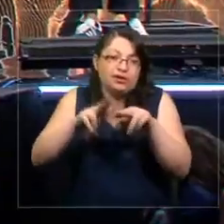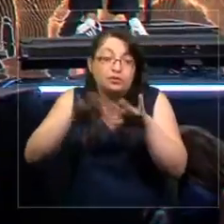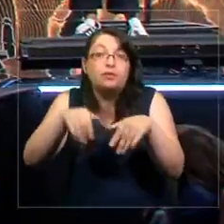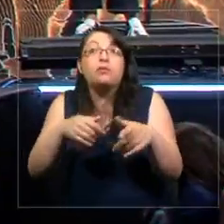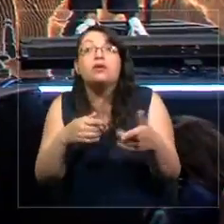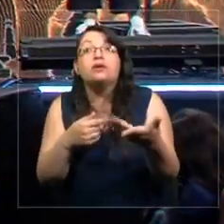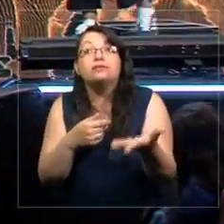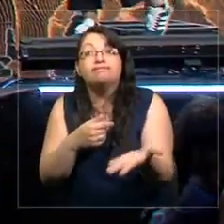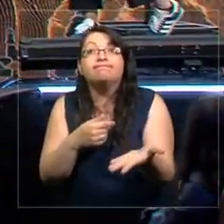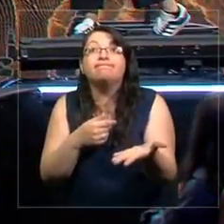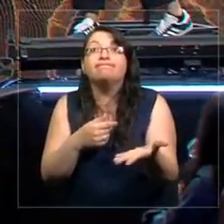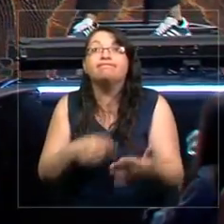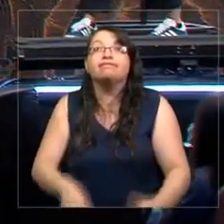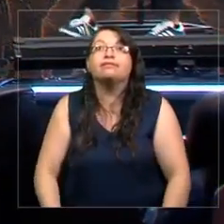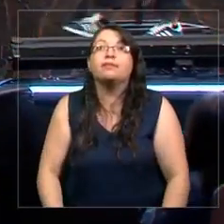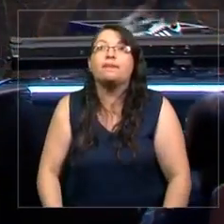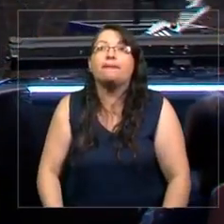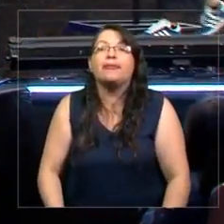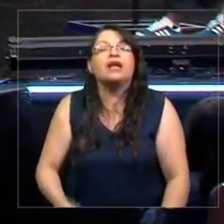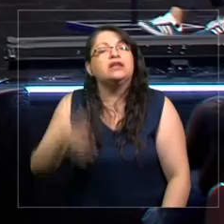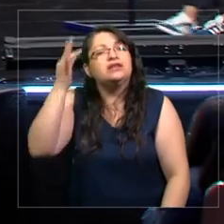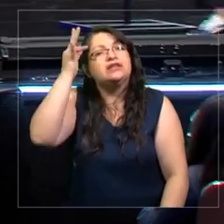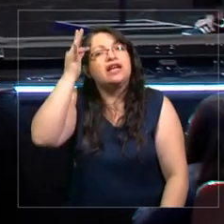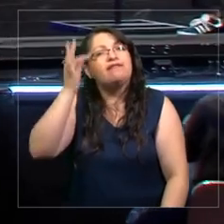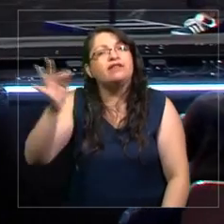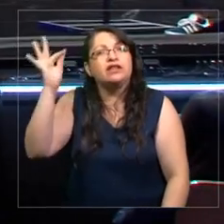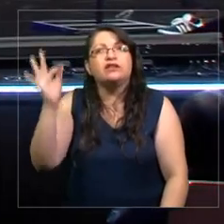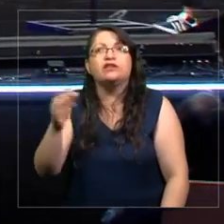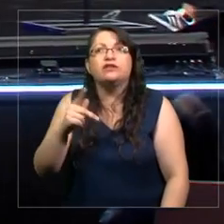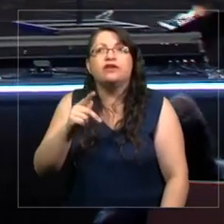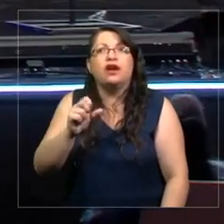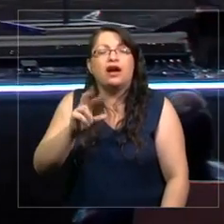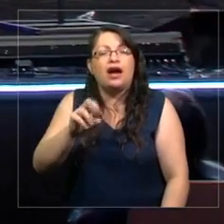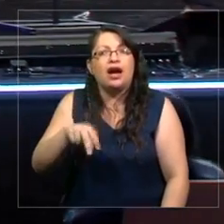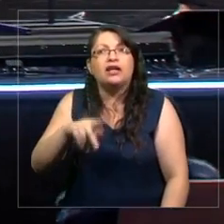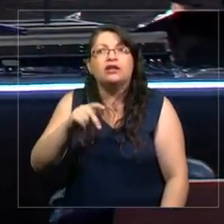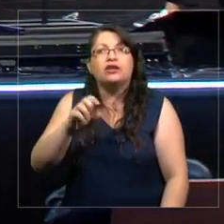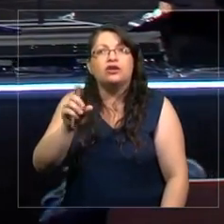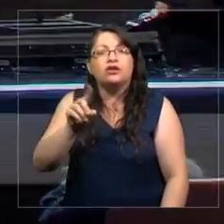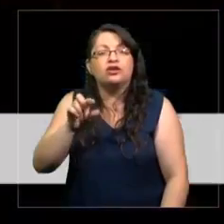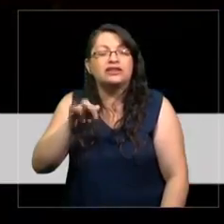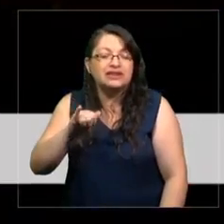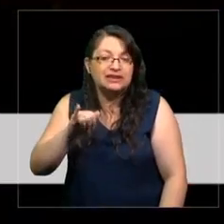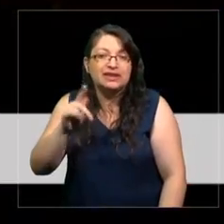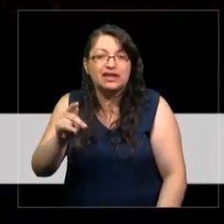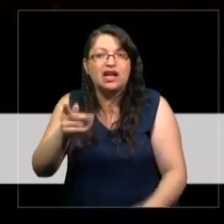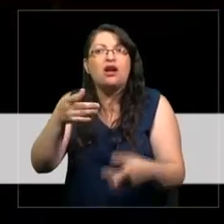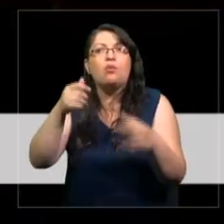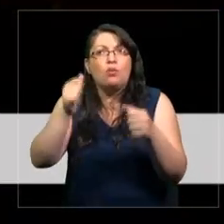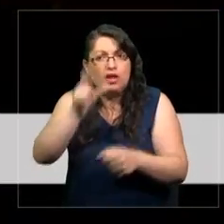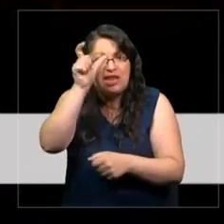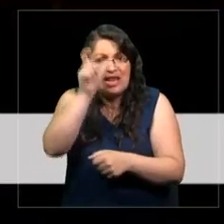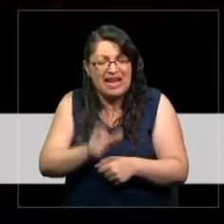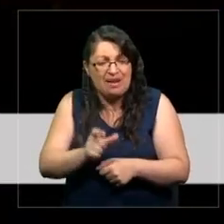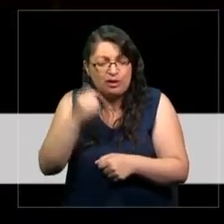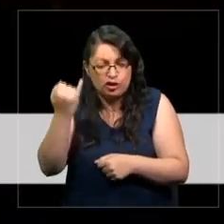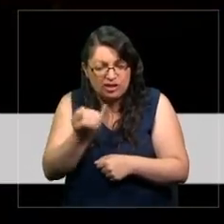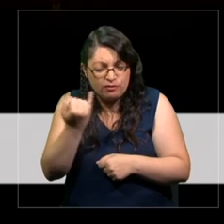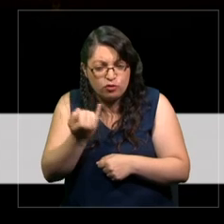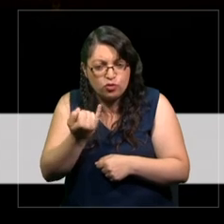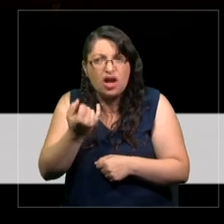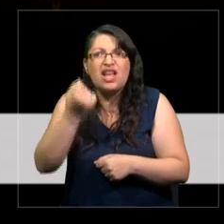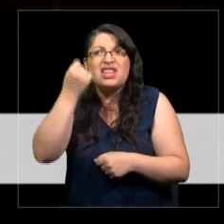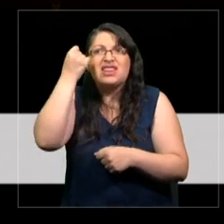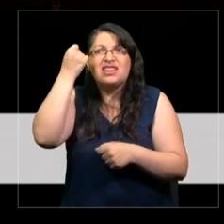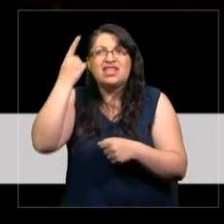Porque, por ejemplo, el filósofo Karen Kozik dice ¿Puede el individuo entender verdaderamente el sentido